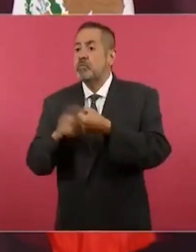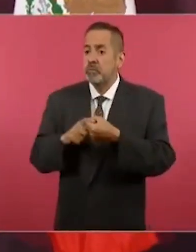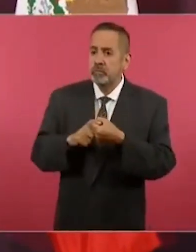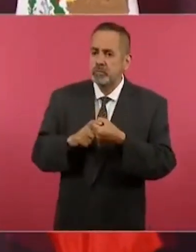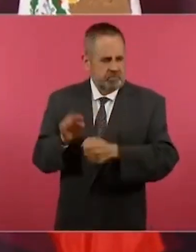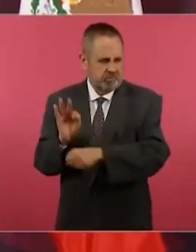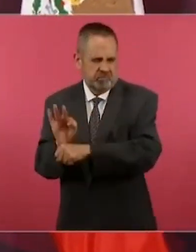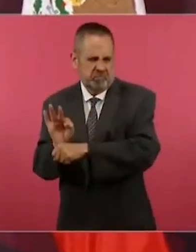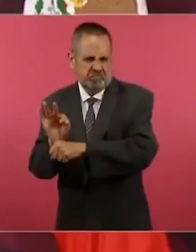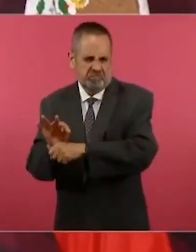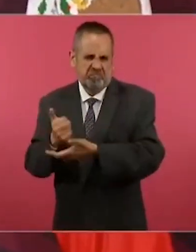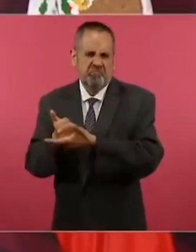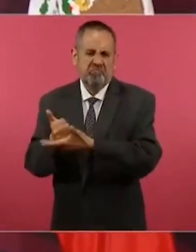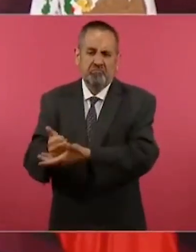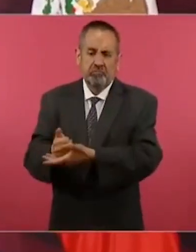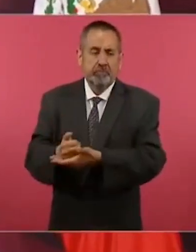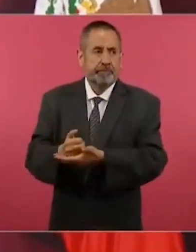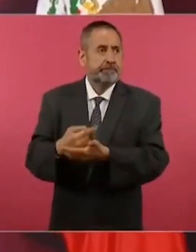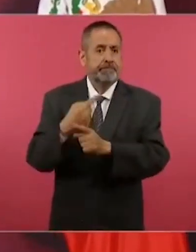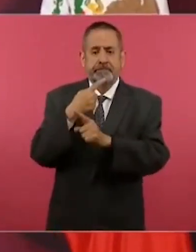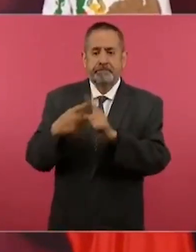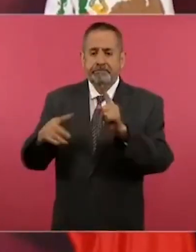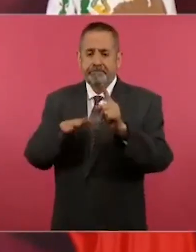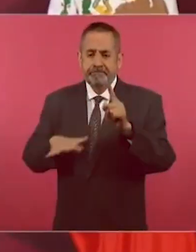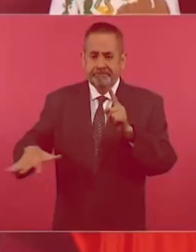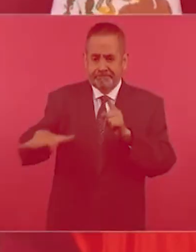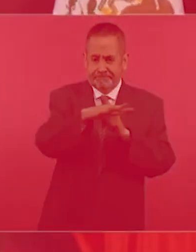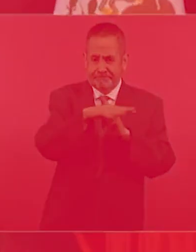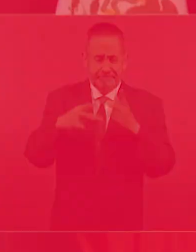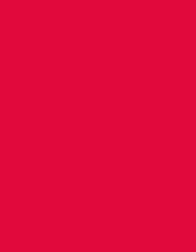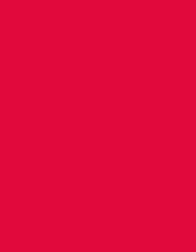de la población del país.